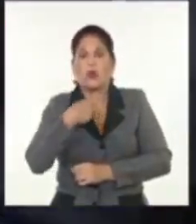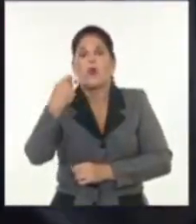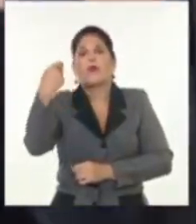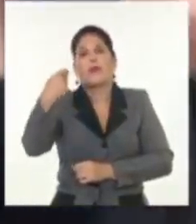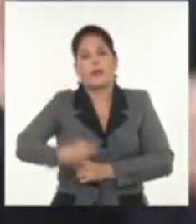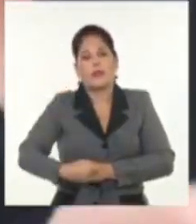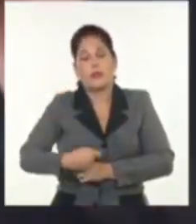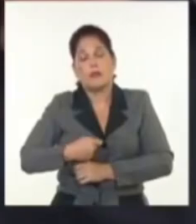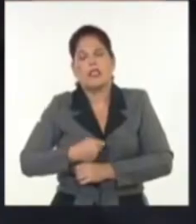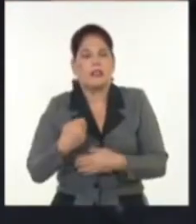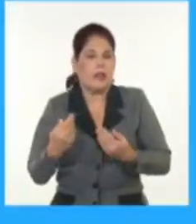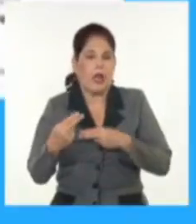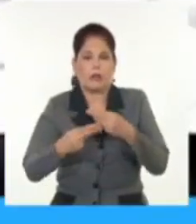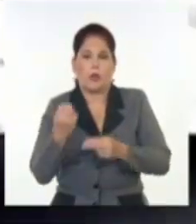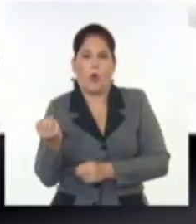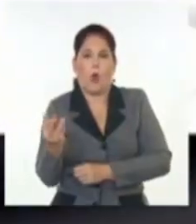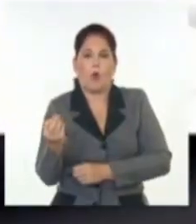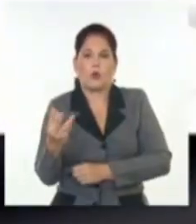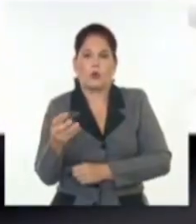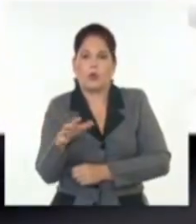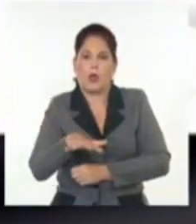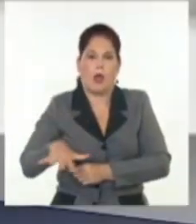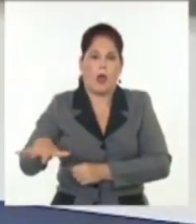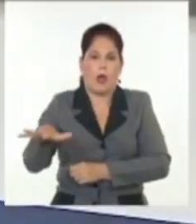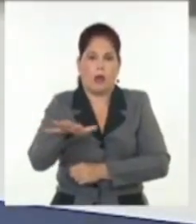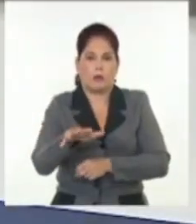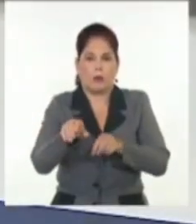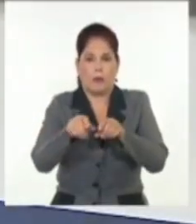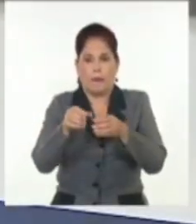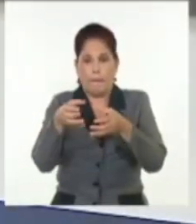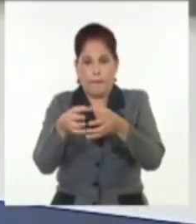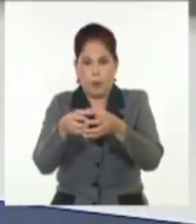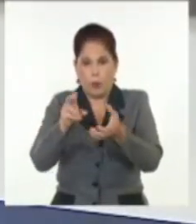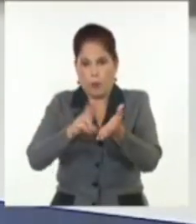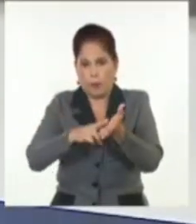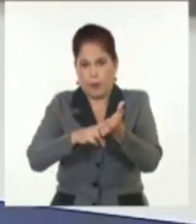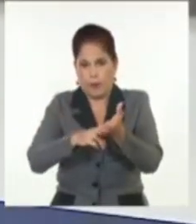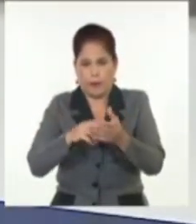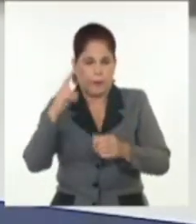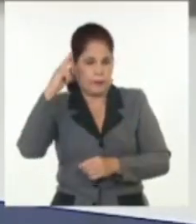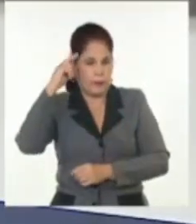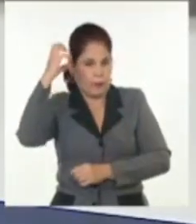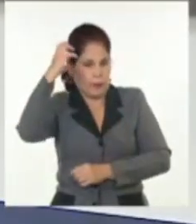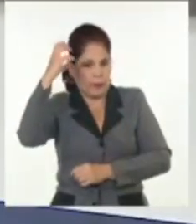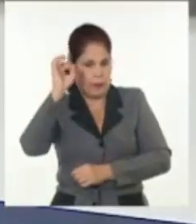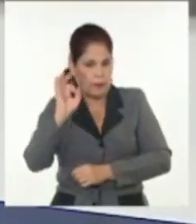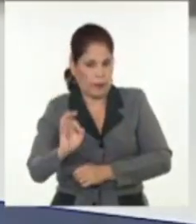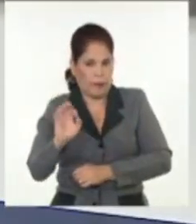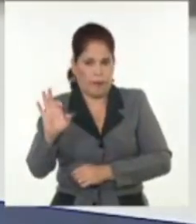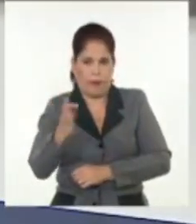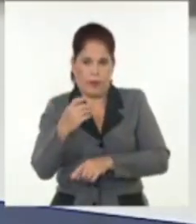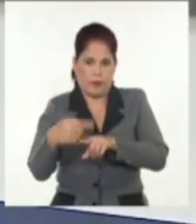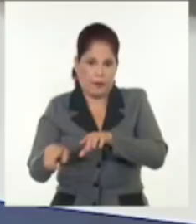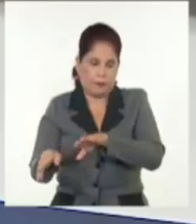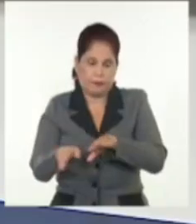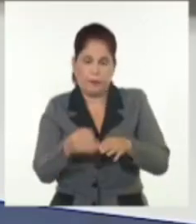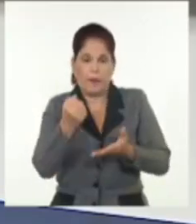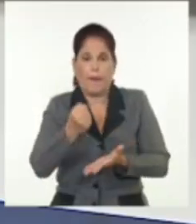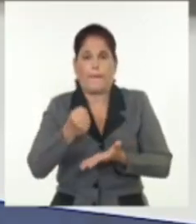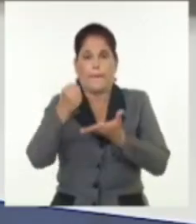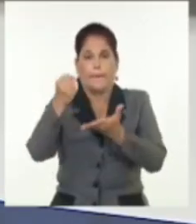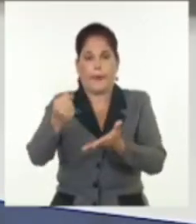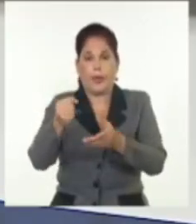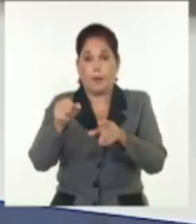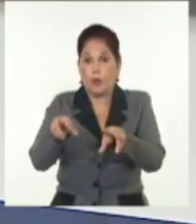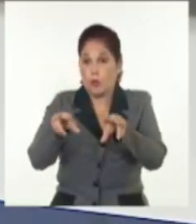una oportunidad al gabinete de Barnier. Y continúan conociéndose esta semana los premios Nobel en sus